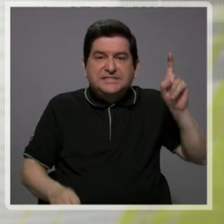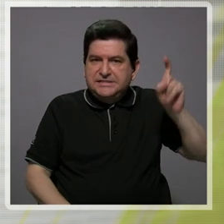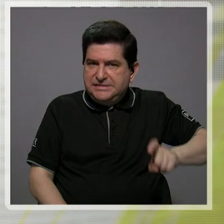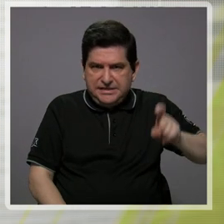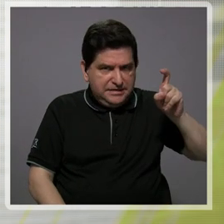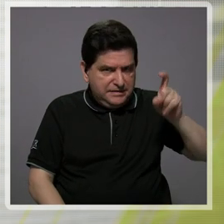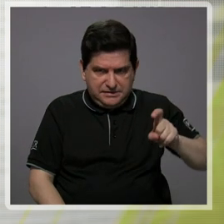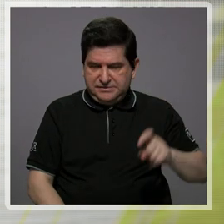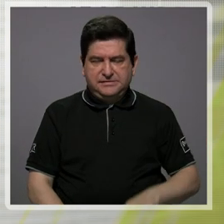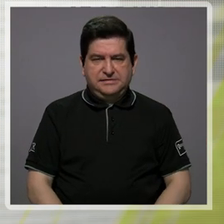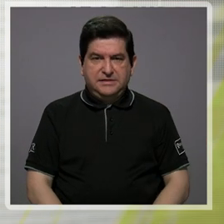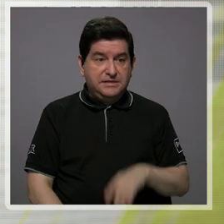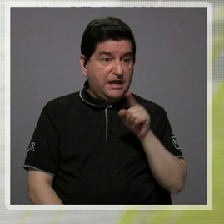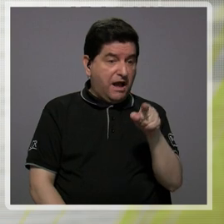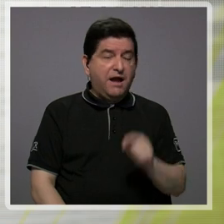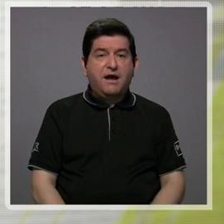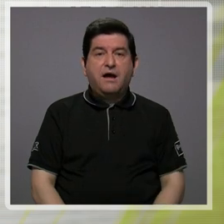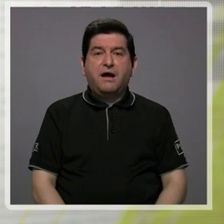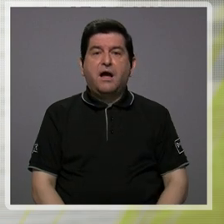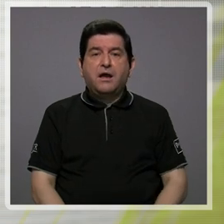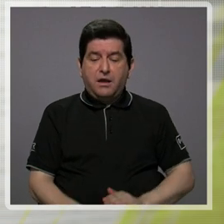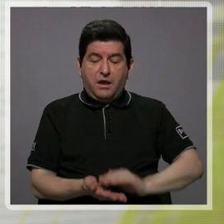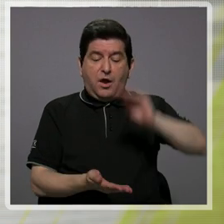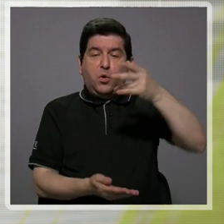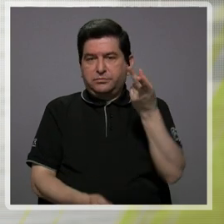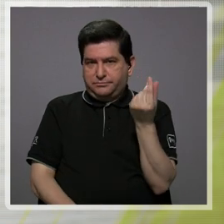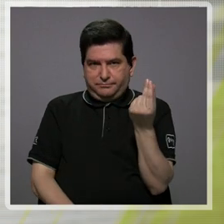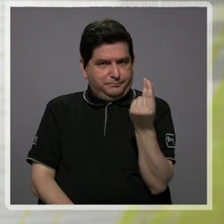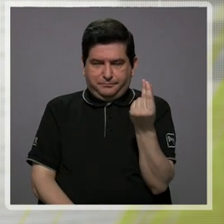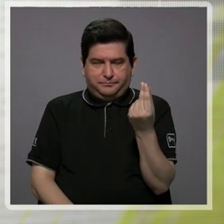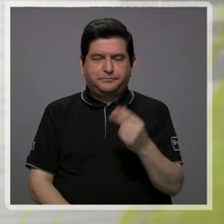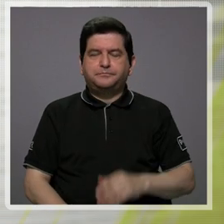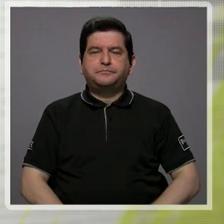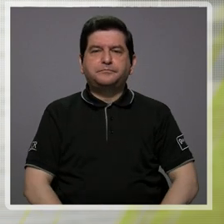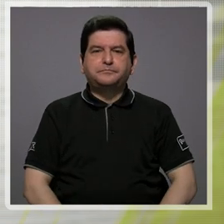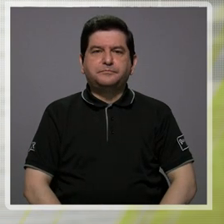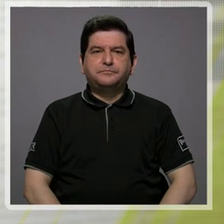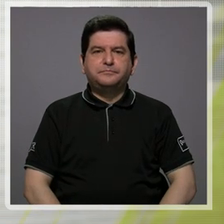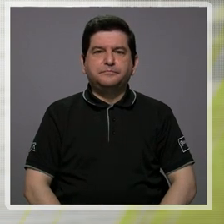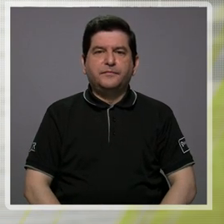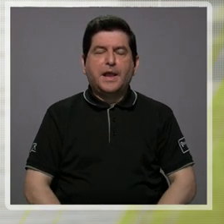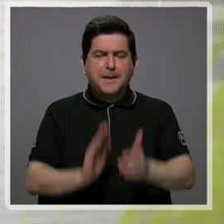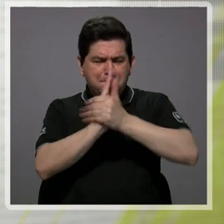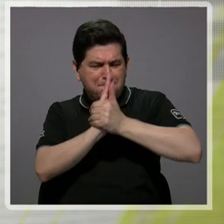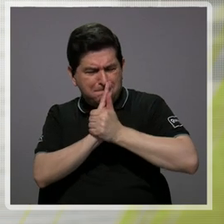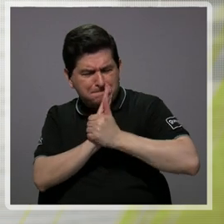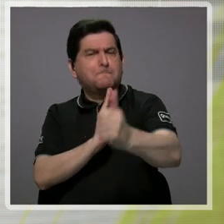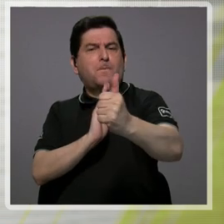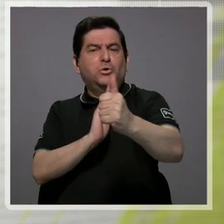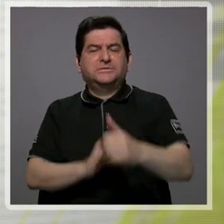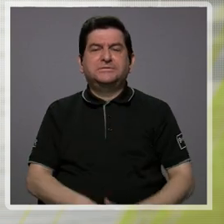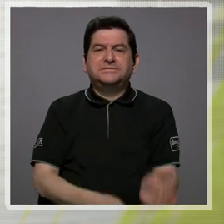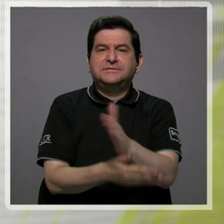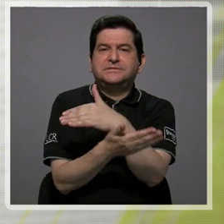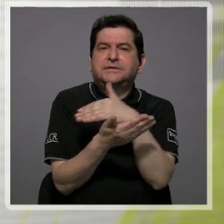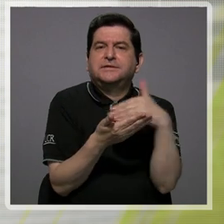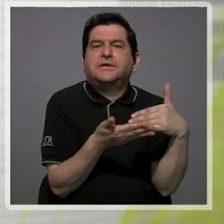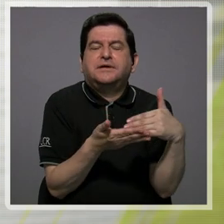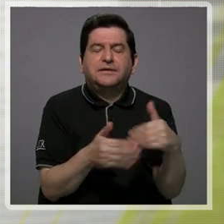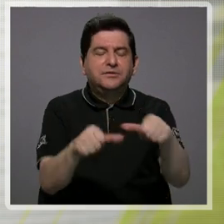sin necesidad de requerir más recursos. Entonces, vamos a potenciar algunas